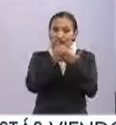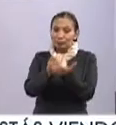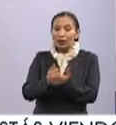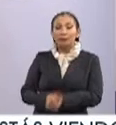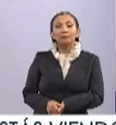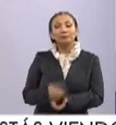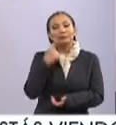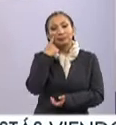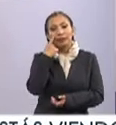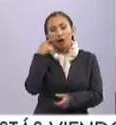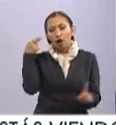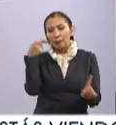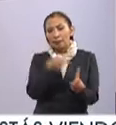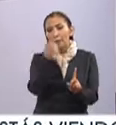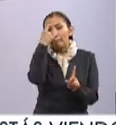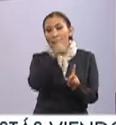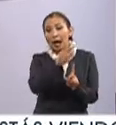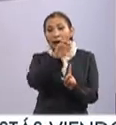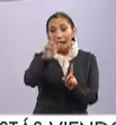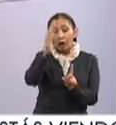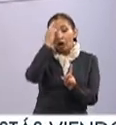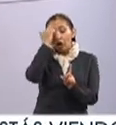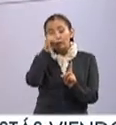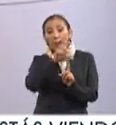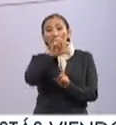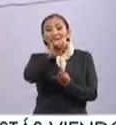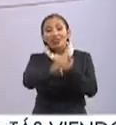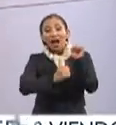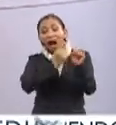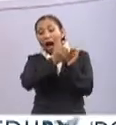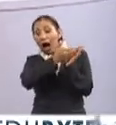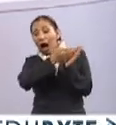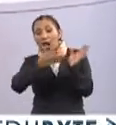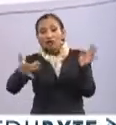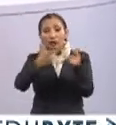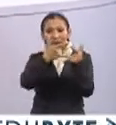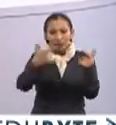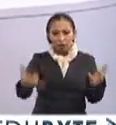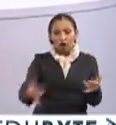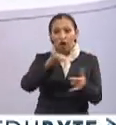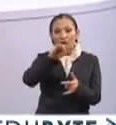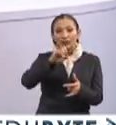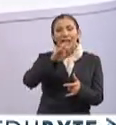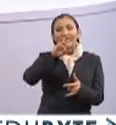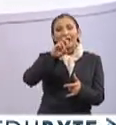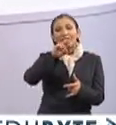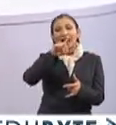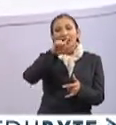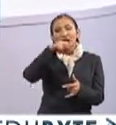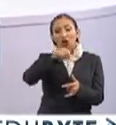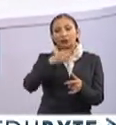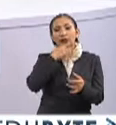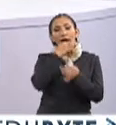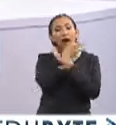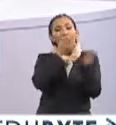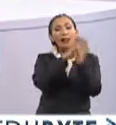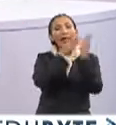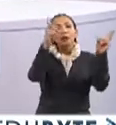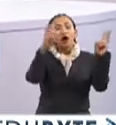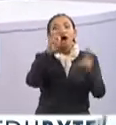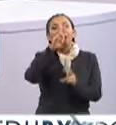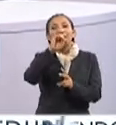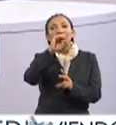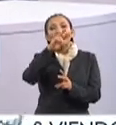Y mire, con el objetivo de reconocer 20 años de trayectoria de José Rivelino Moreno, se dio a conocer el libro